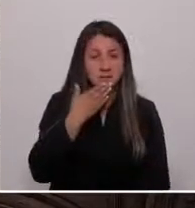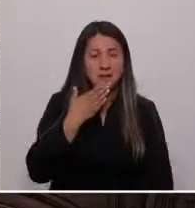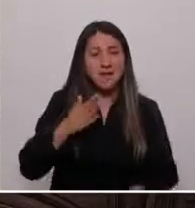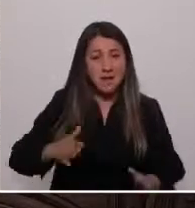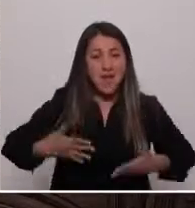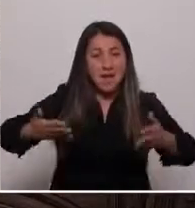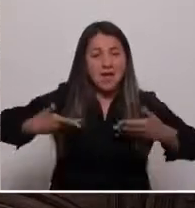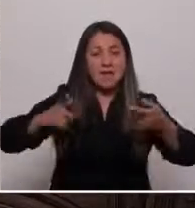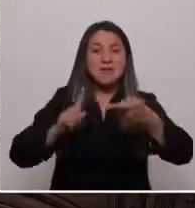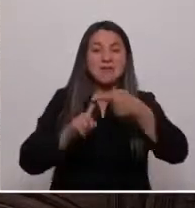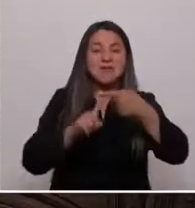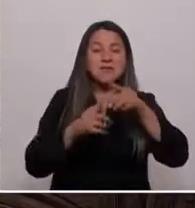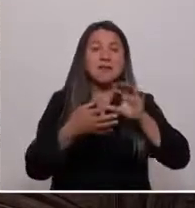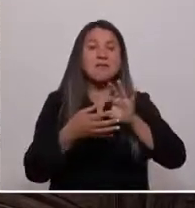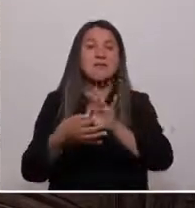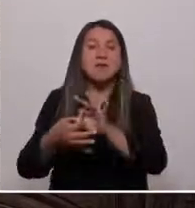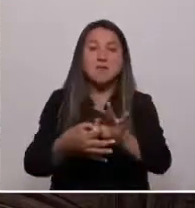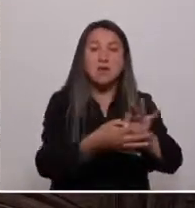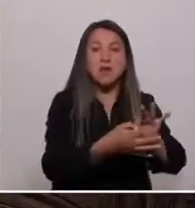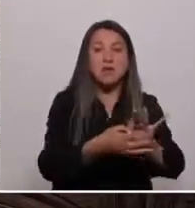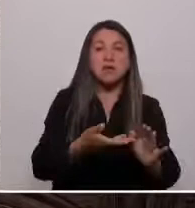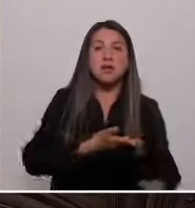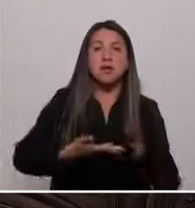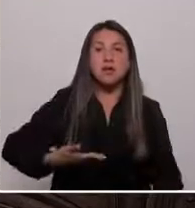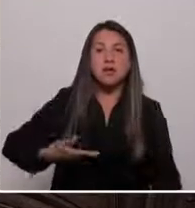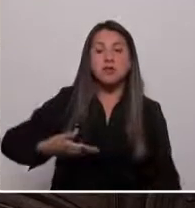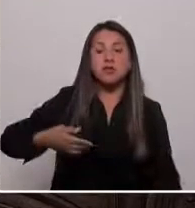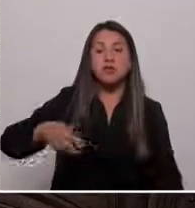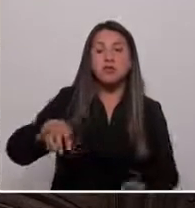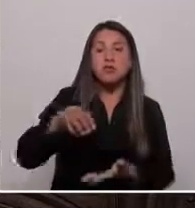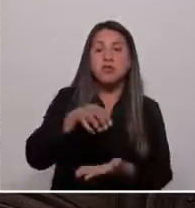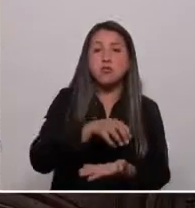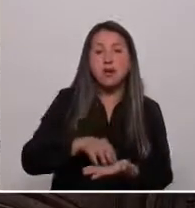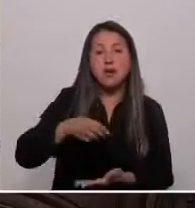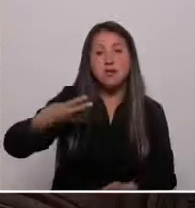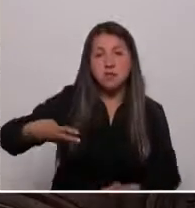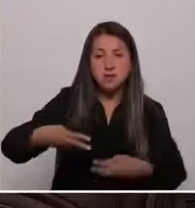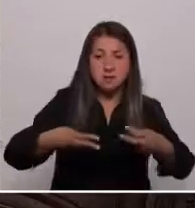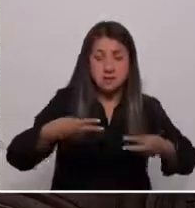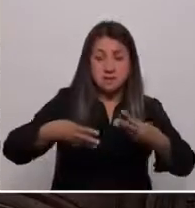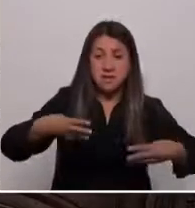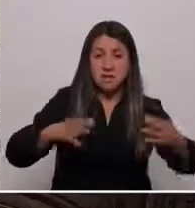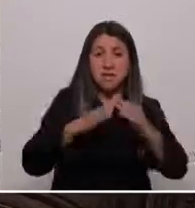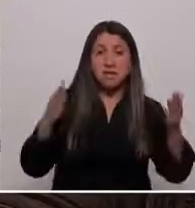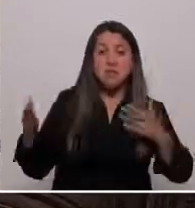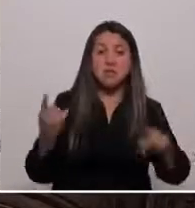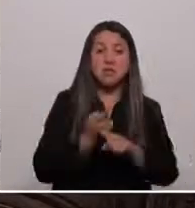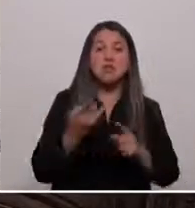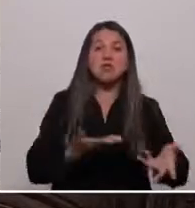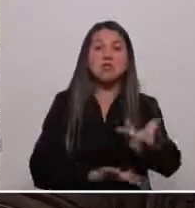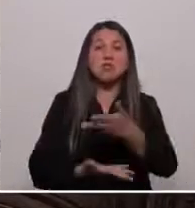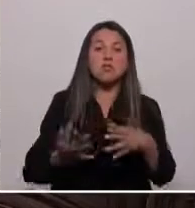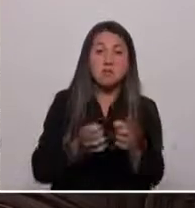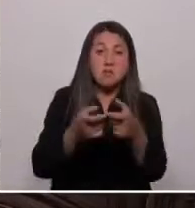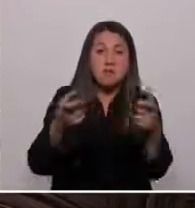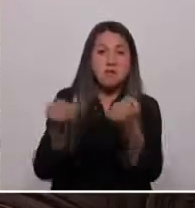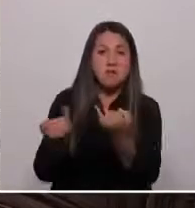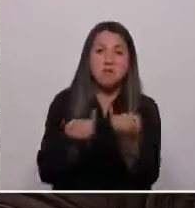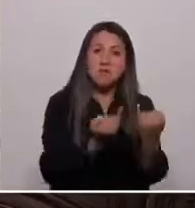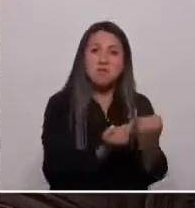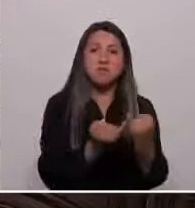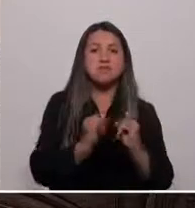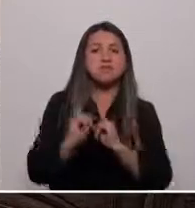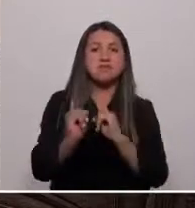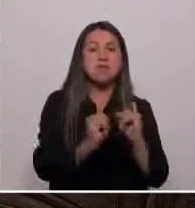vinculante en los gobiernos comunales para que los vecinos deliberen y generen mandato a sus autoridades